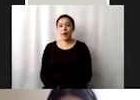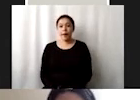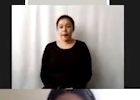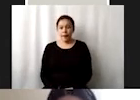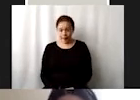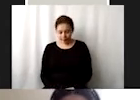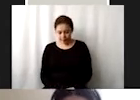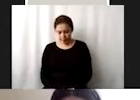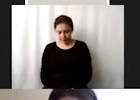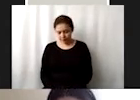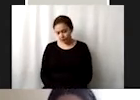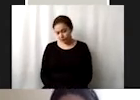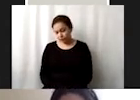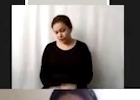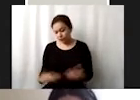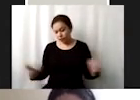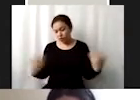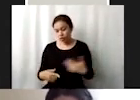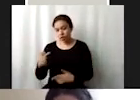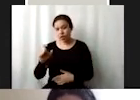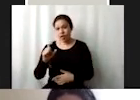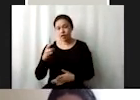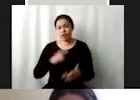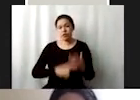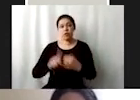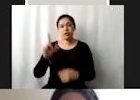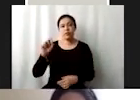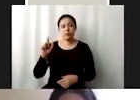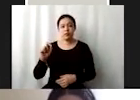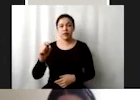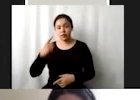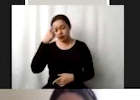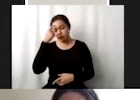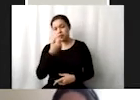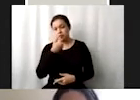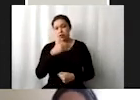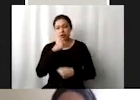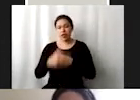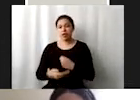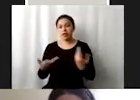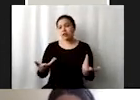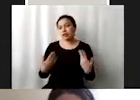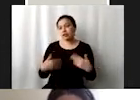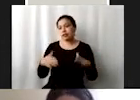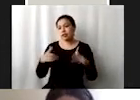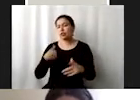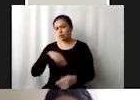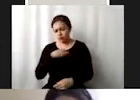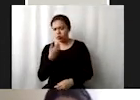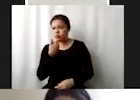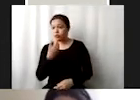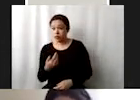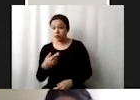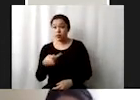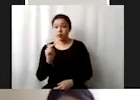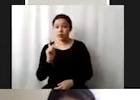pues bueno hacia que en el 2020 hubieran ciertas condiciones para poder determinar que se consideraba como que íbamos bien pero eso no significa